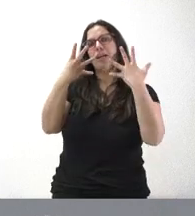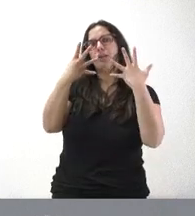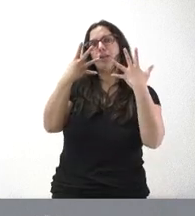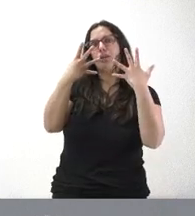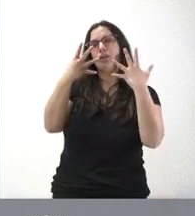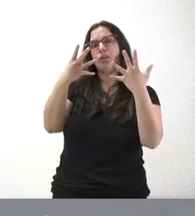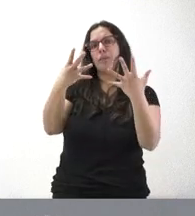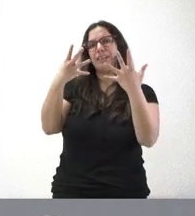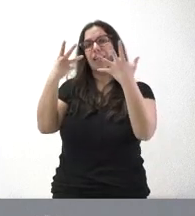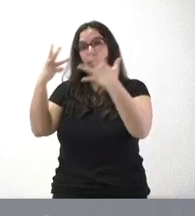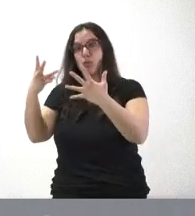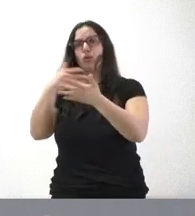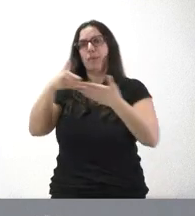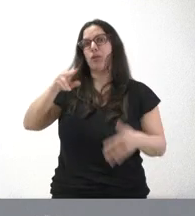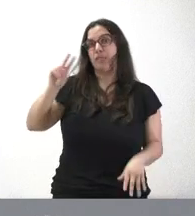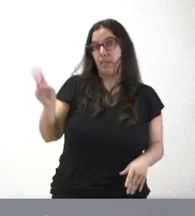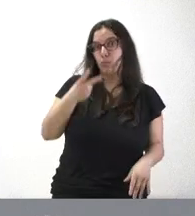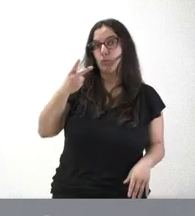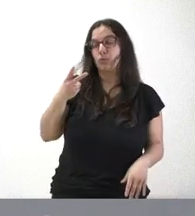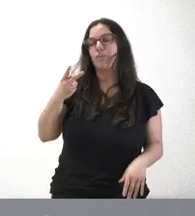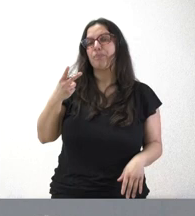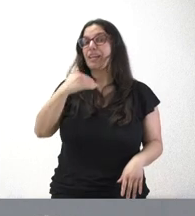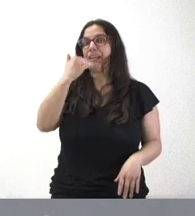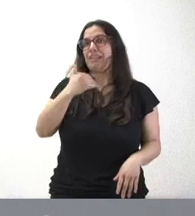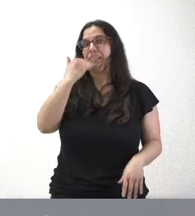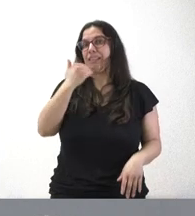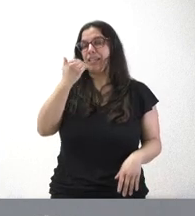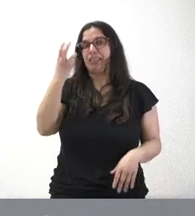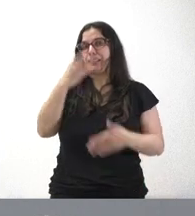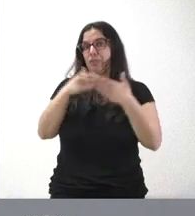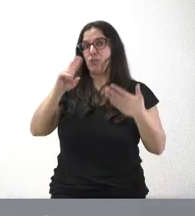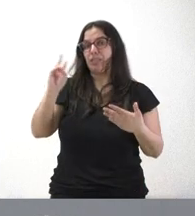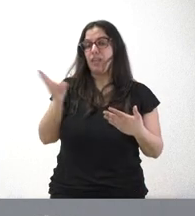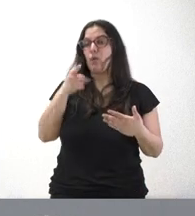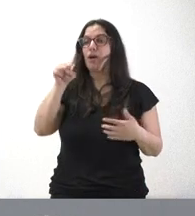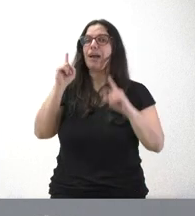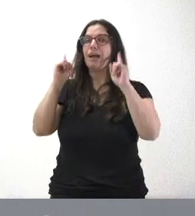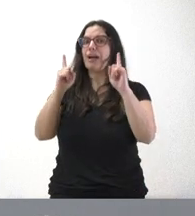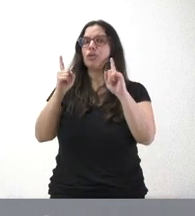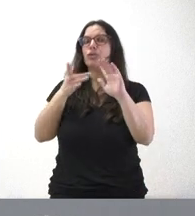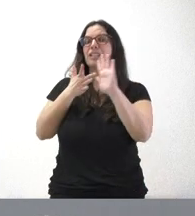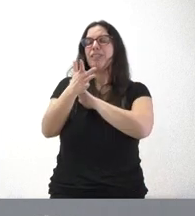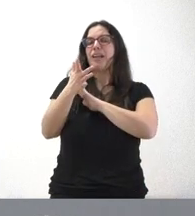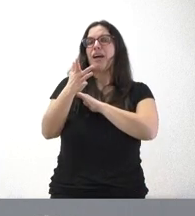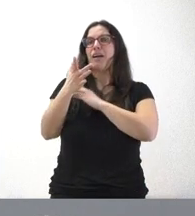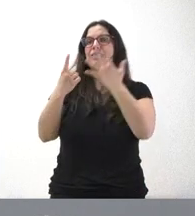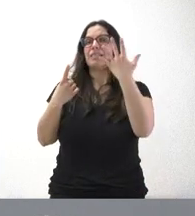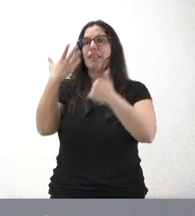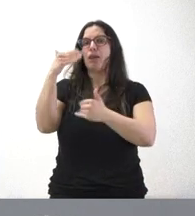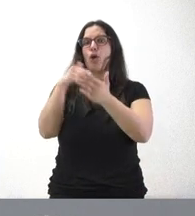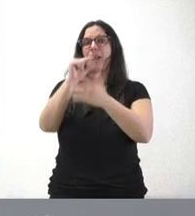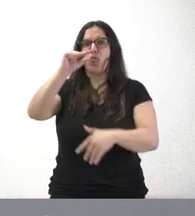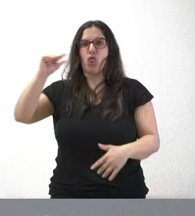millones de euros, casi prácticamente 3 millones de euros. En este caso hablamos de 65.000